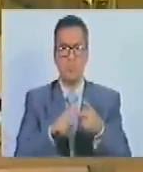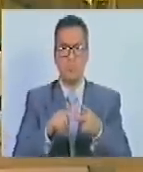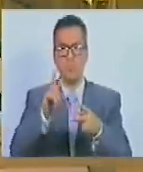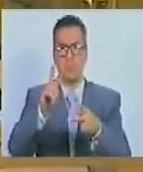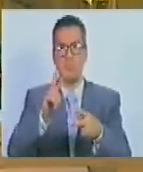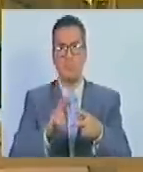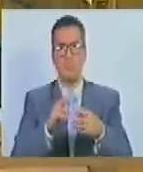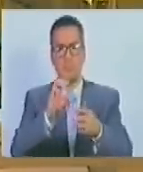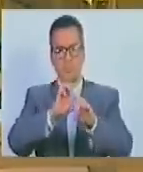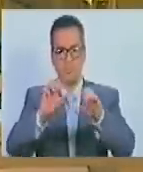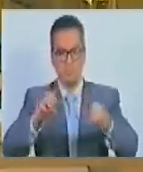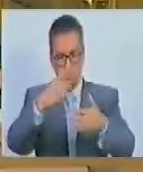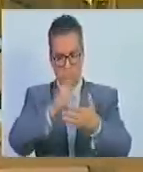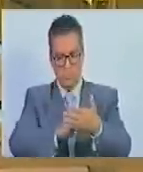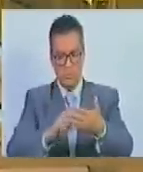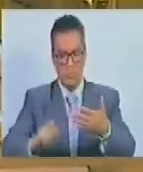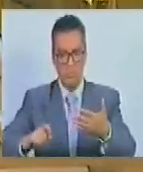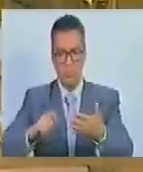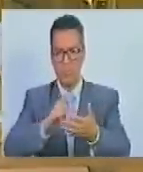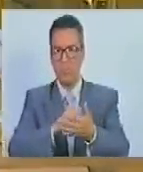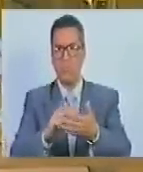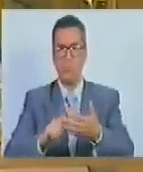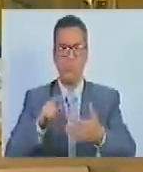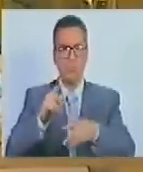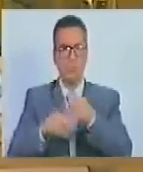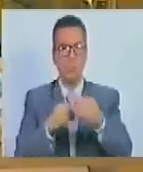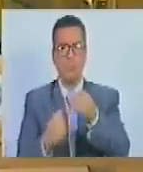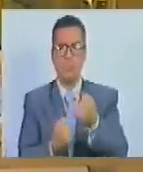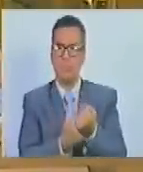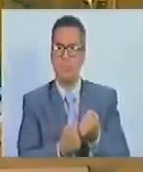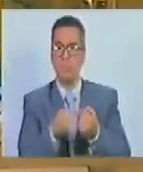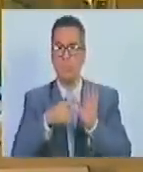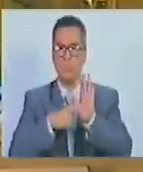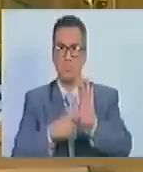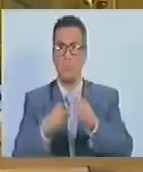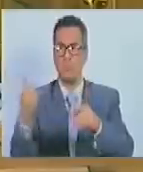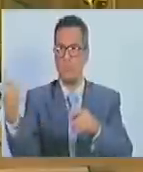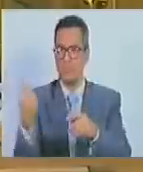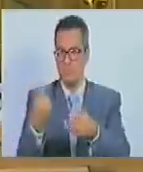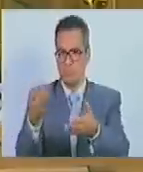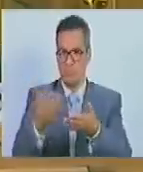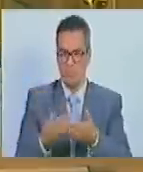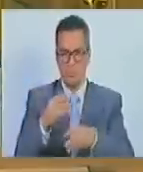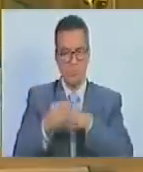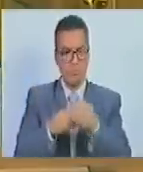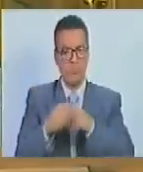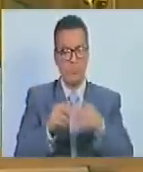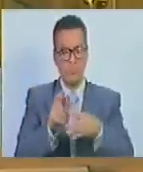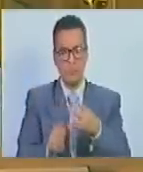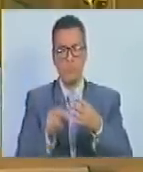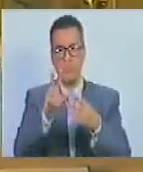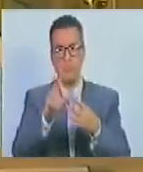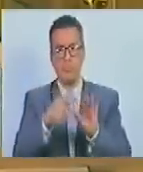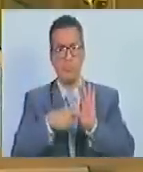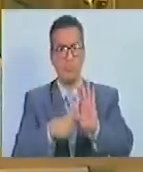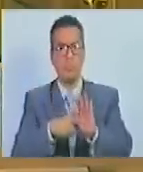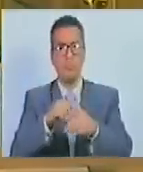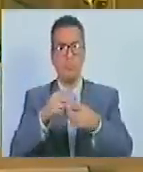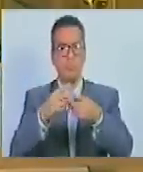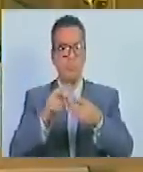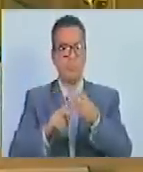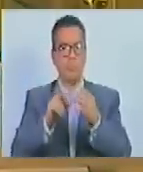Dos. Elaborar los registros contables con los soportes que demuestren los ingresos y egresos efectuados. Tres. Presentar